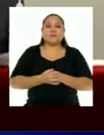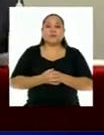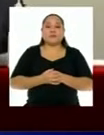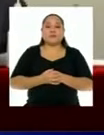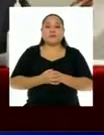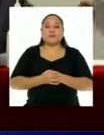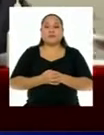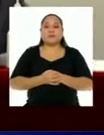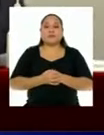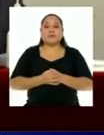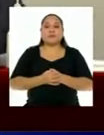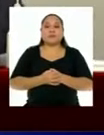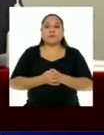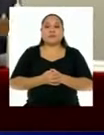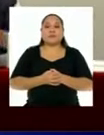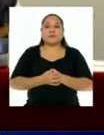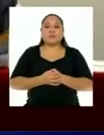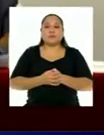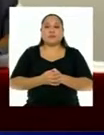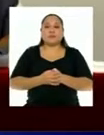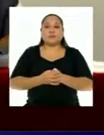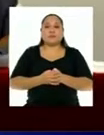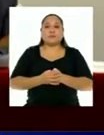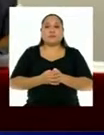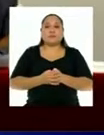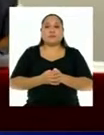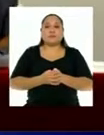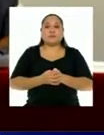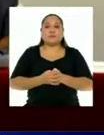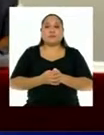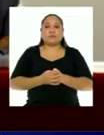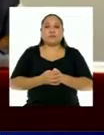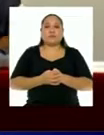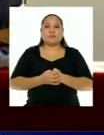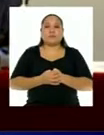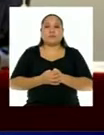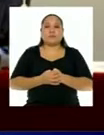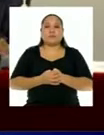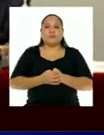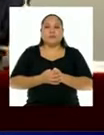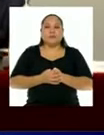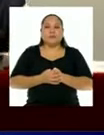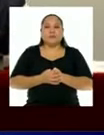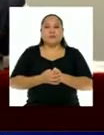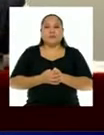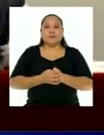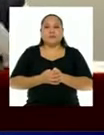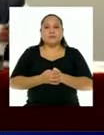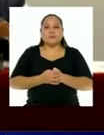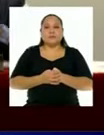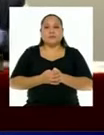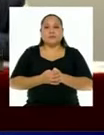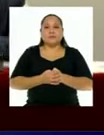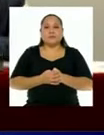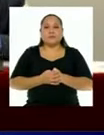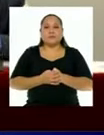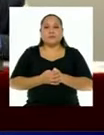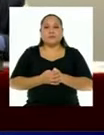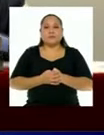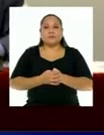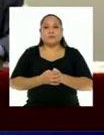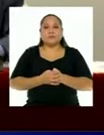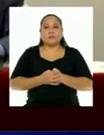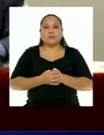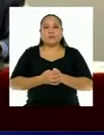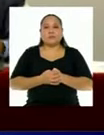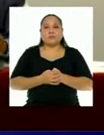¿Cómo está? Muy buenas tardes. Bueno, el Ejecutivo ya envió unas observaciones respecto al tema del retiro